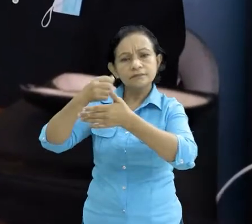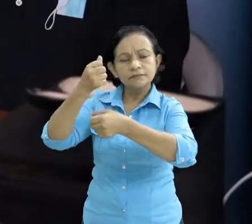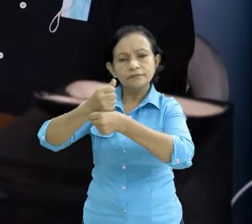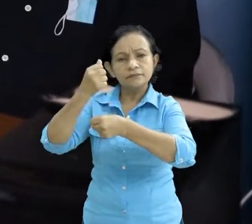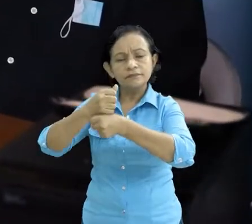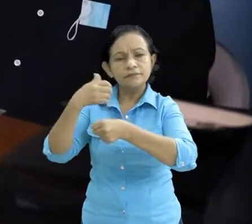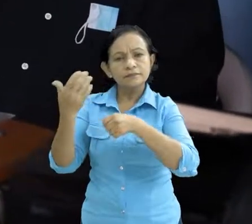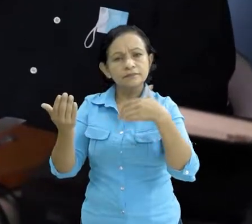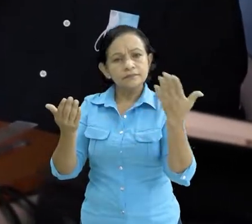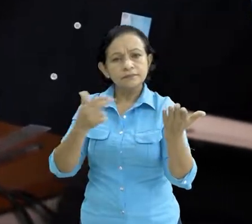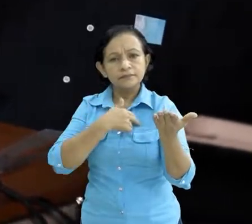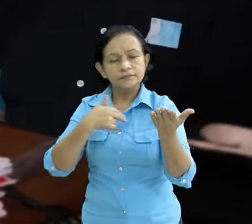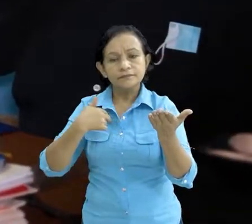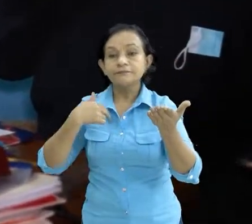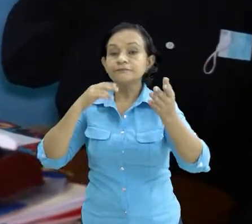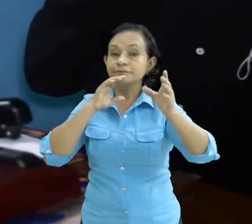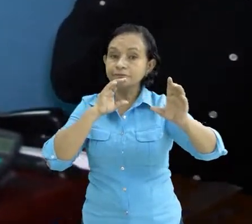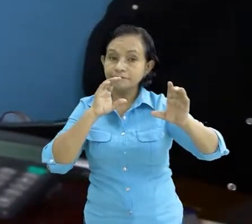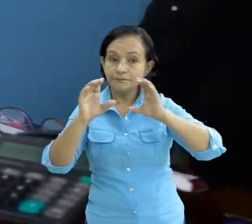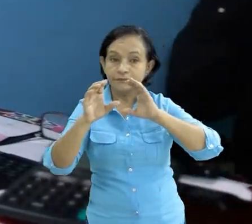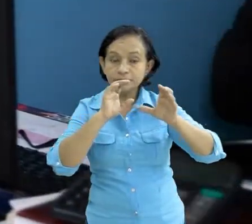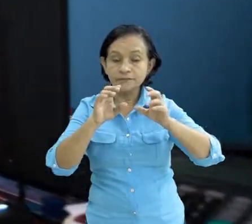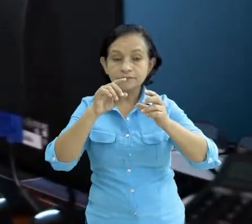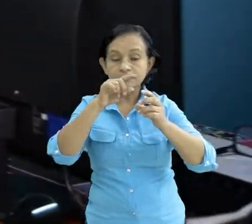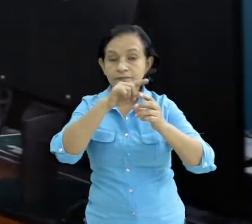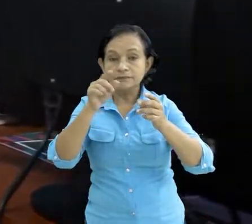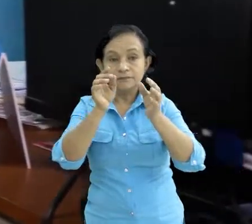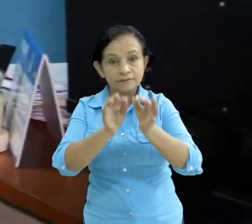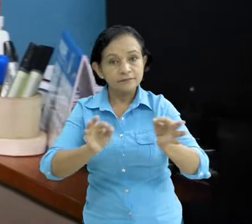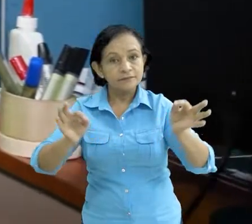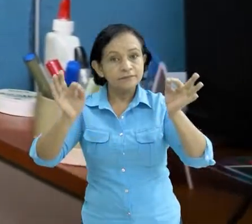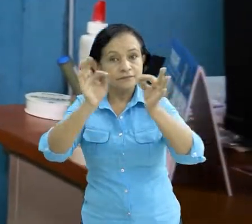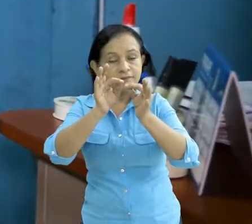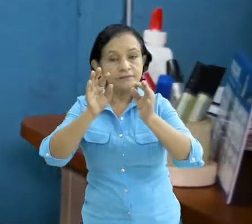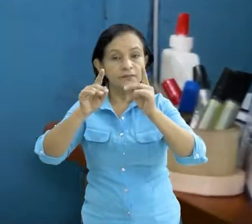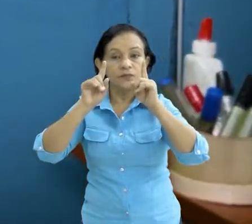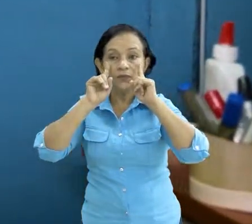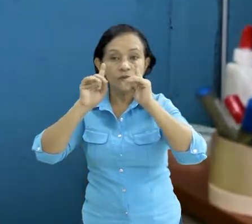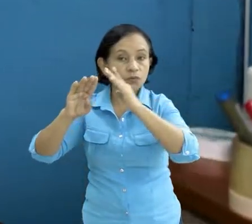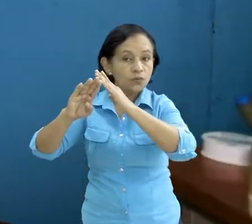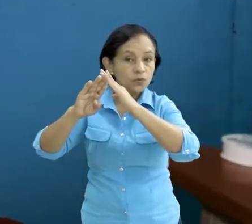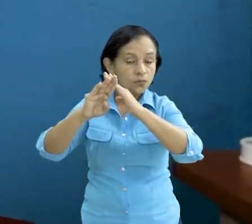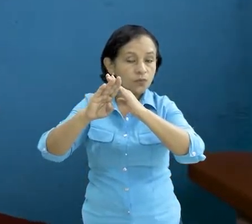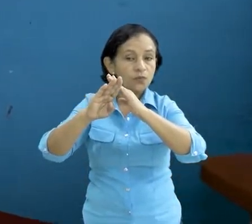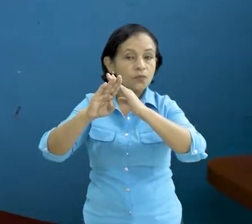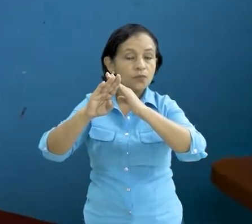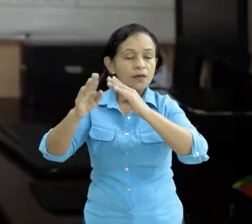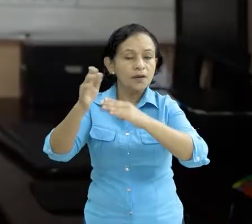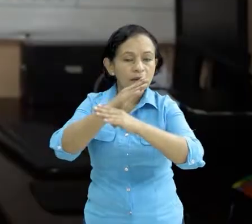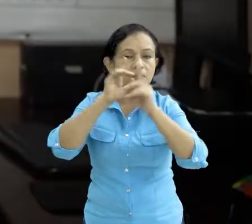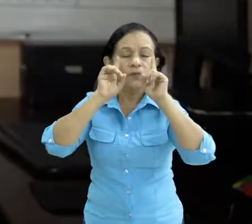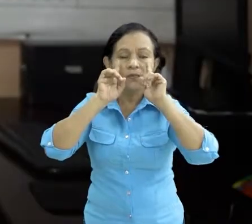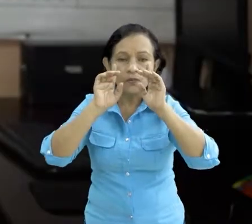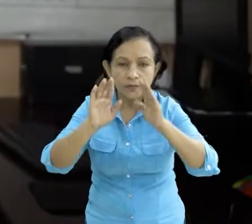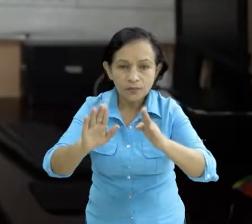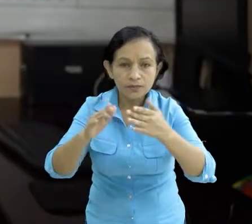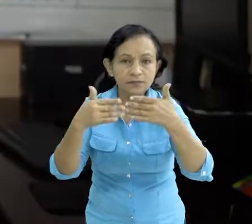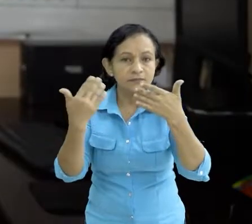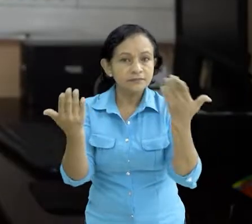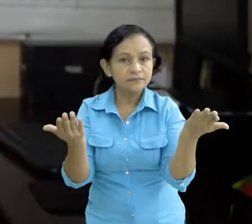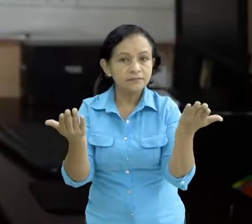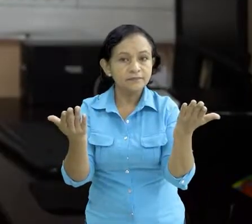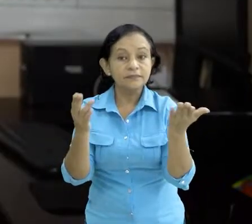sido la comunicación estratégica en la mitigación prevención del